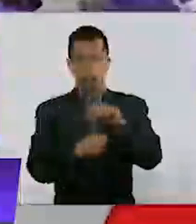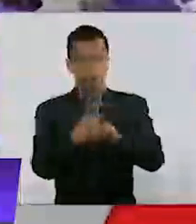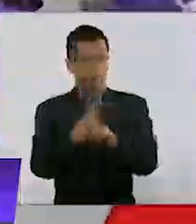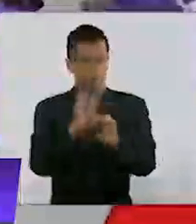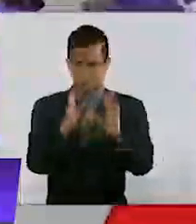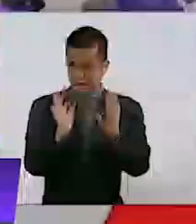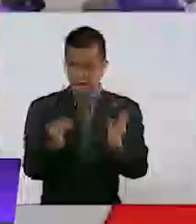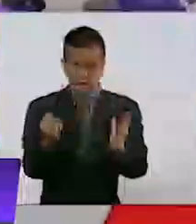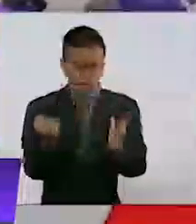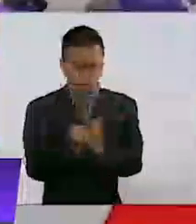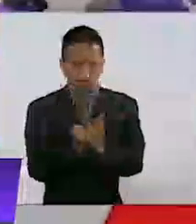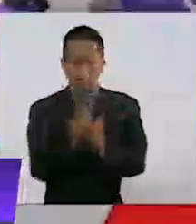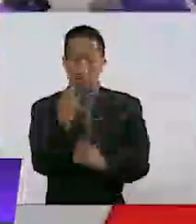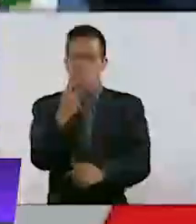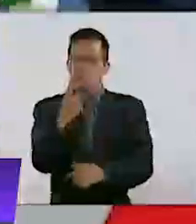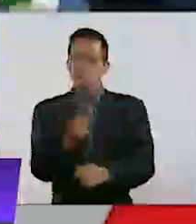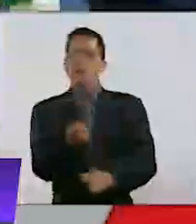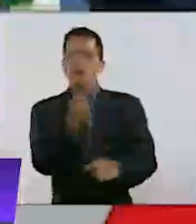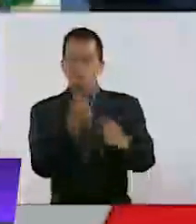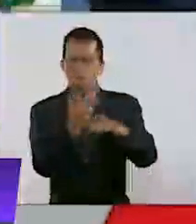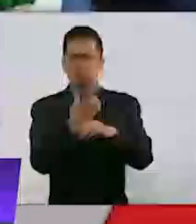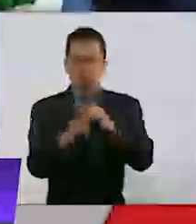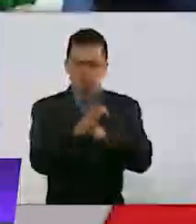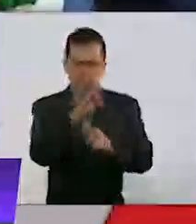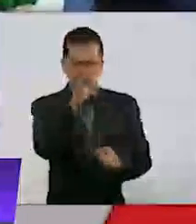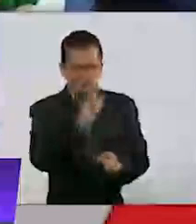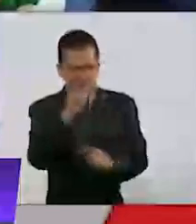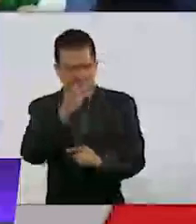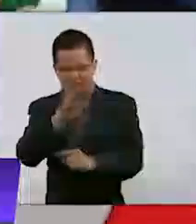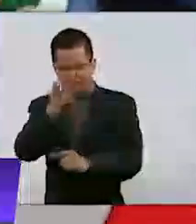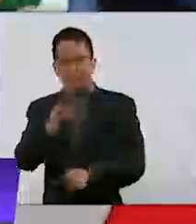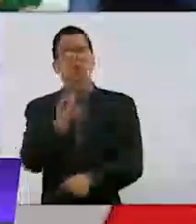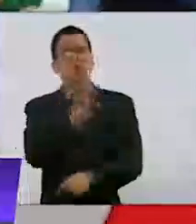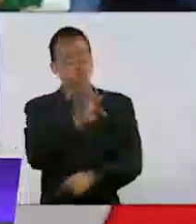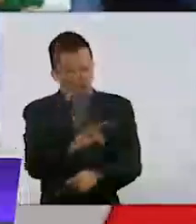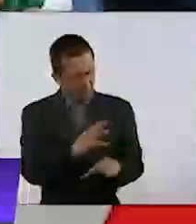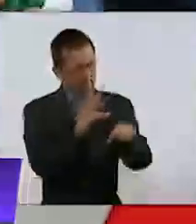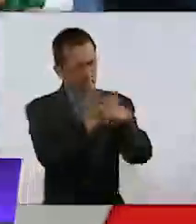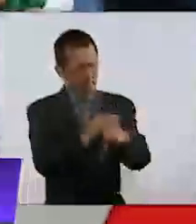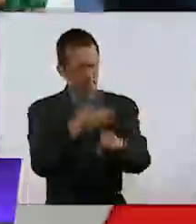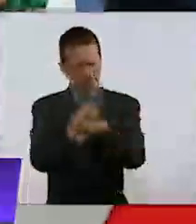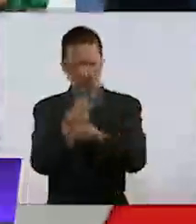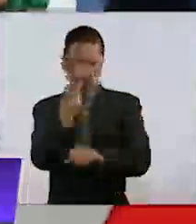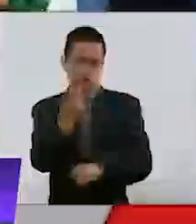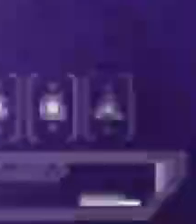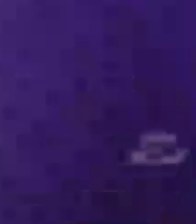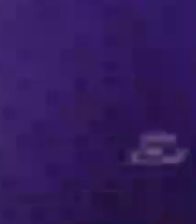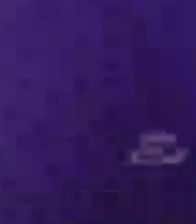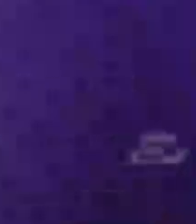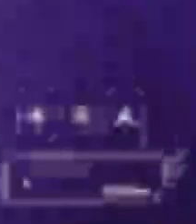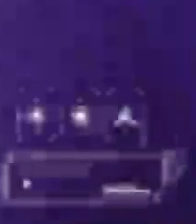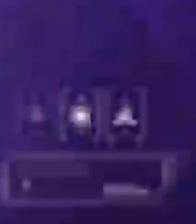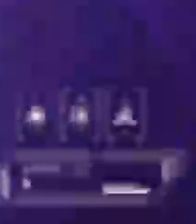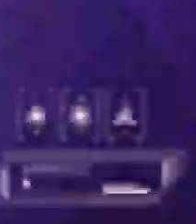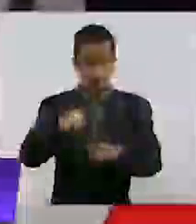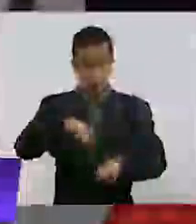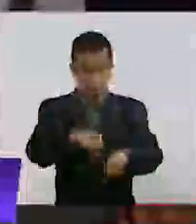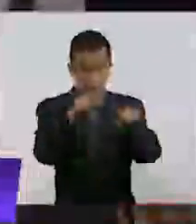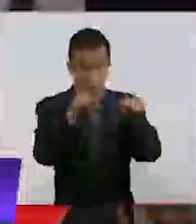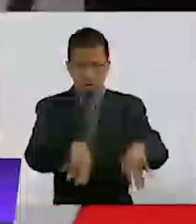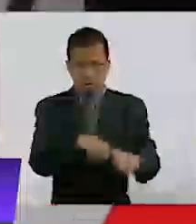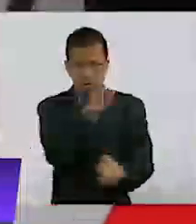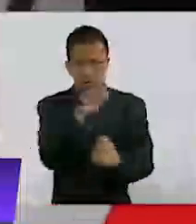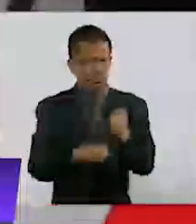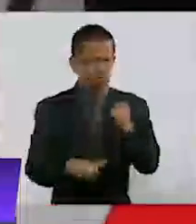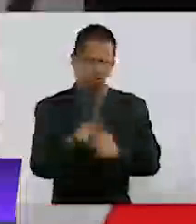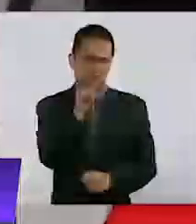encontrado muchas áreas de oportunidad que pueden servir y de eso se trata. Nosotras no pensamos abandonar nuestra causa. En entrevista